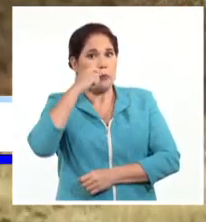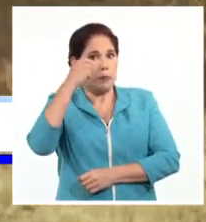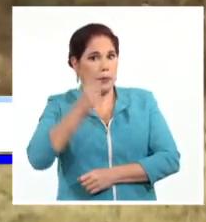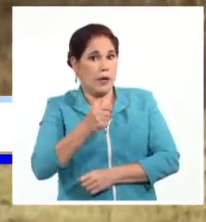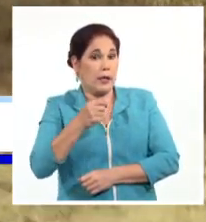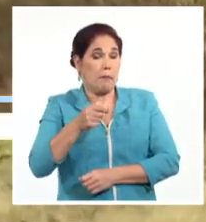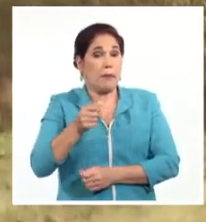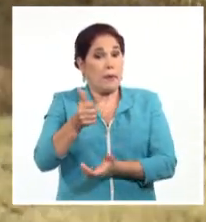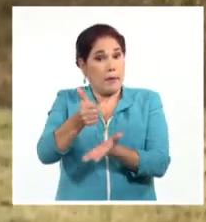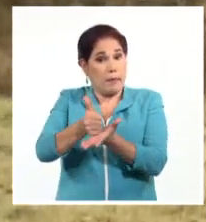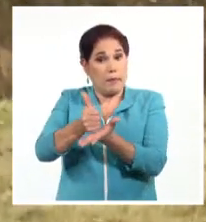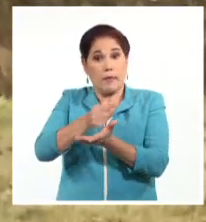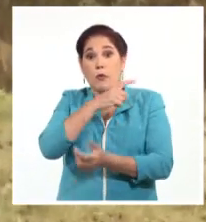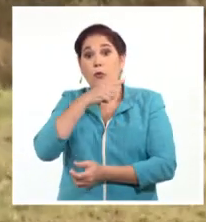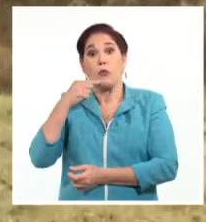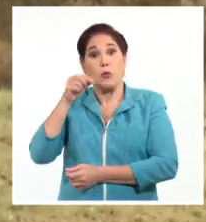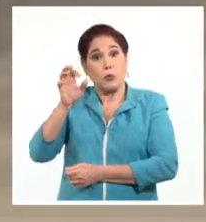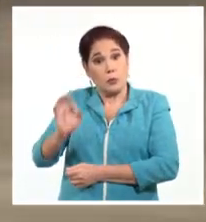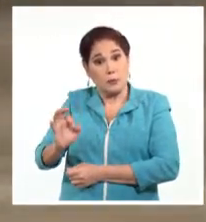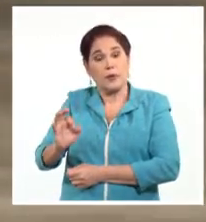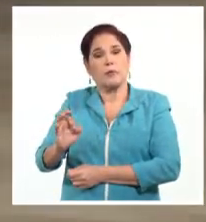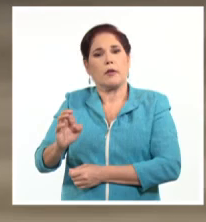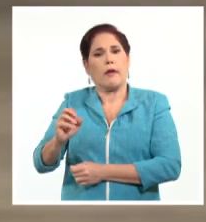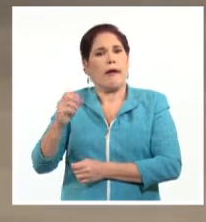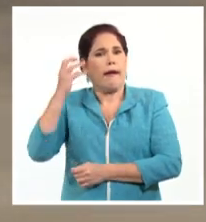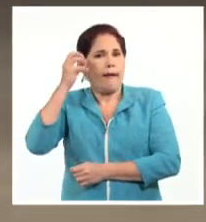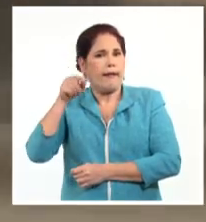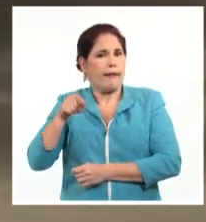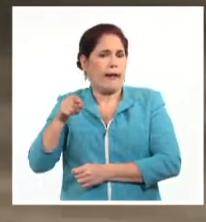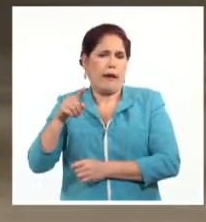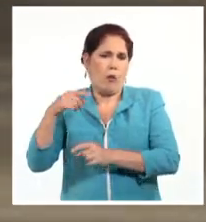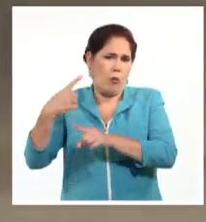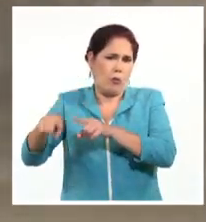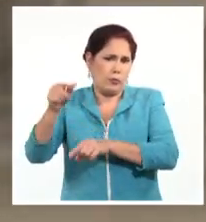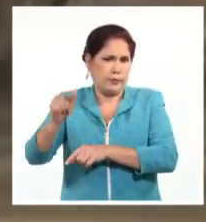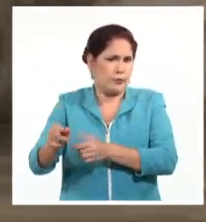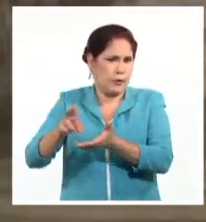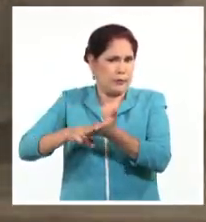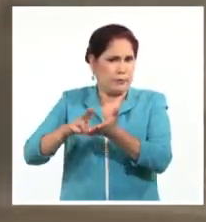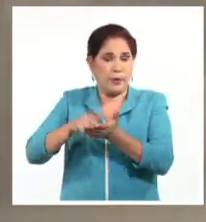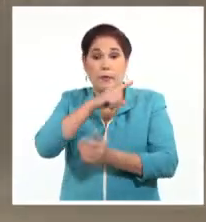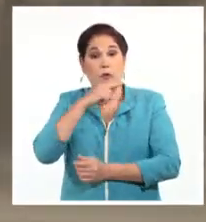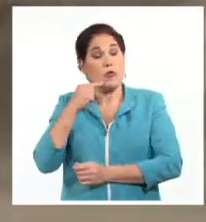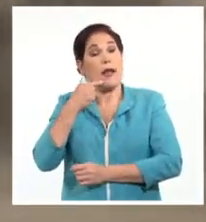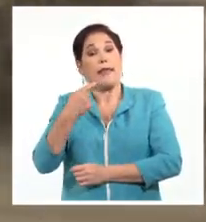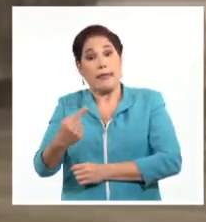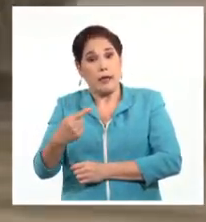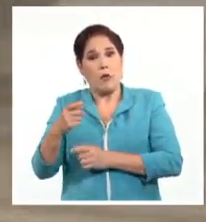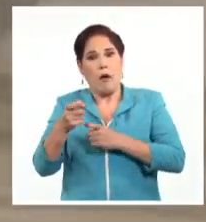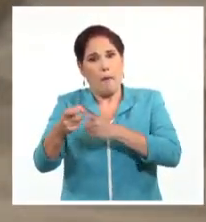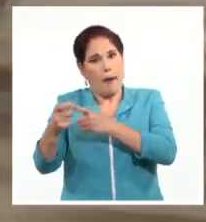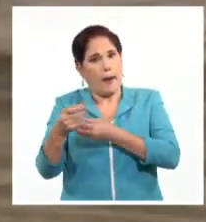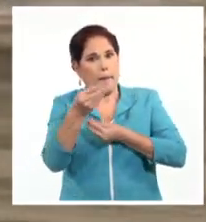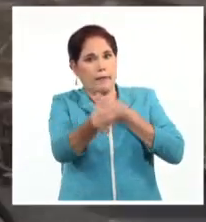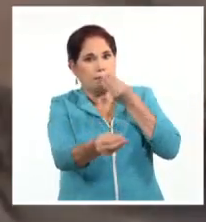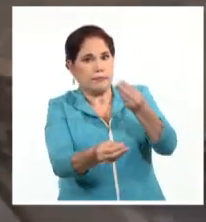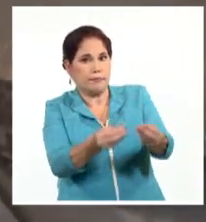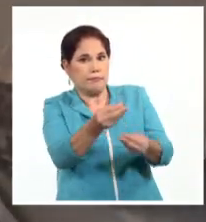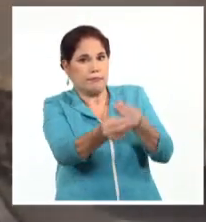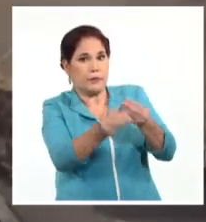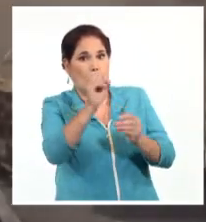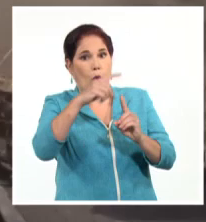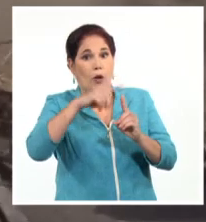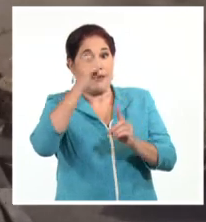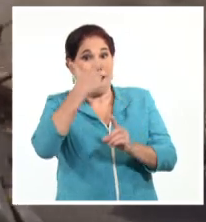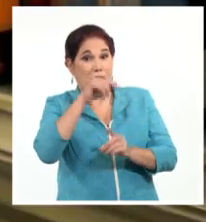Desde Moscú, el presidente de la Duma de Estado, Vyacheslav Volodyn, afirmó que el suministro de armas de los países de la OTAN a